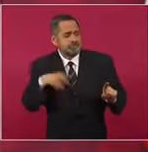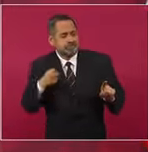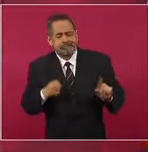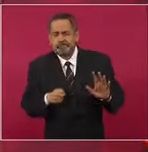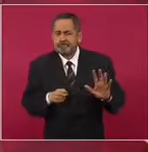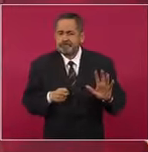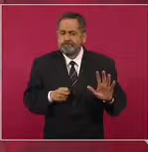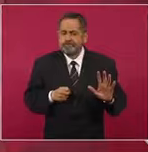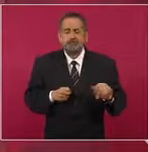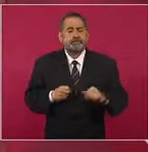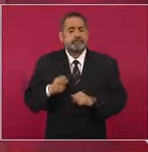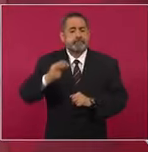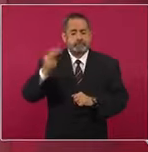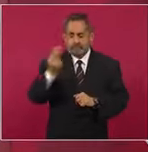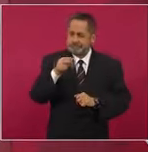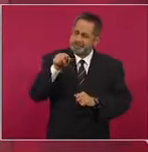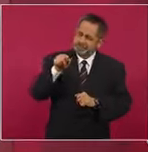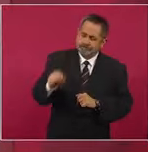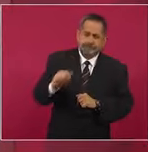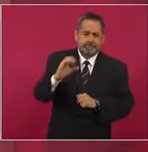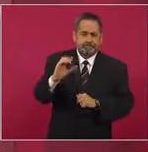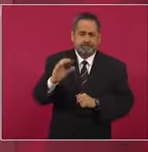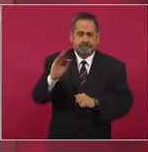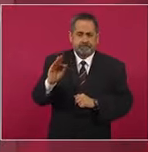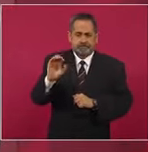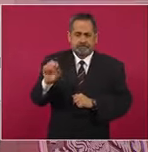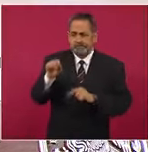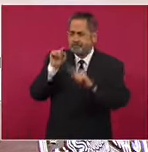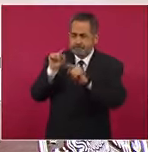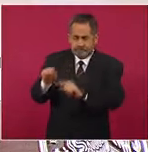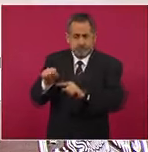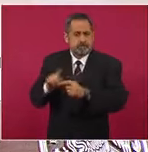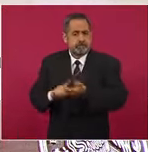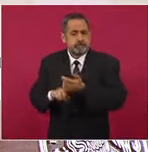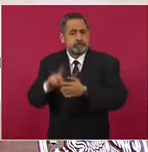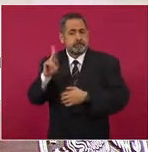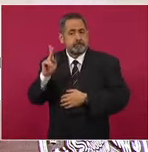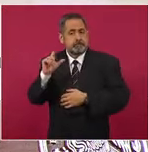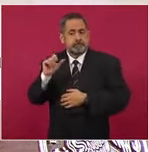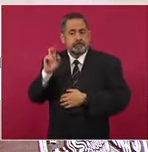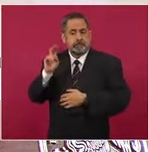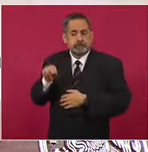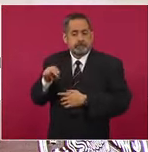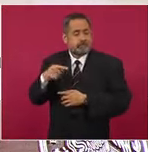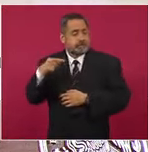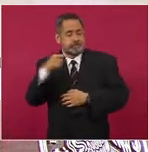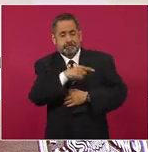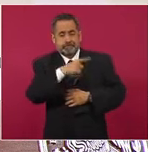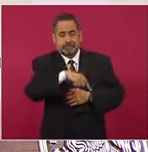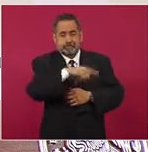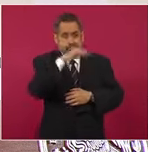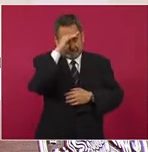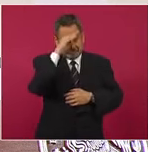Se requiere a la Comisión Federal de Electricidad y el plan de los tecnócratas